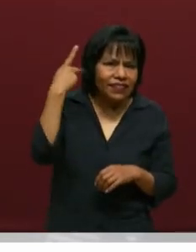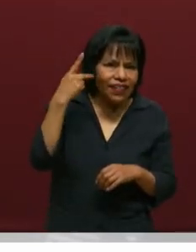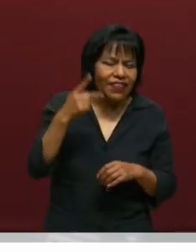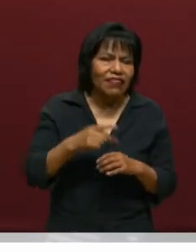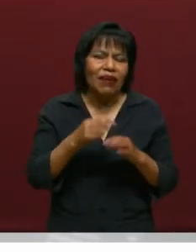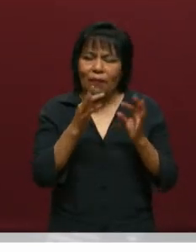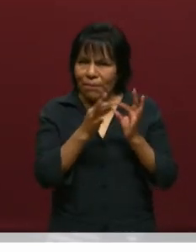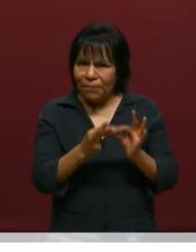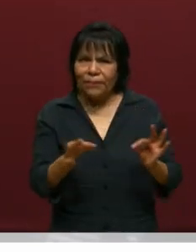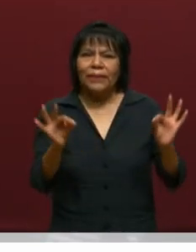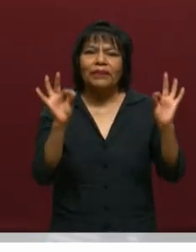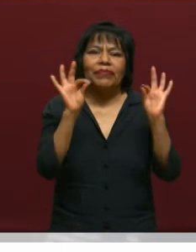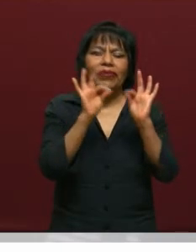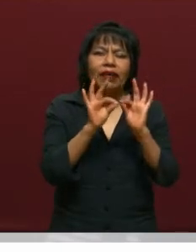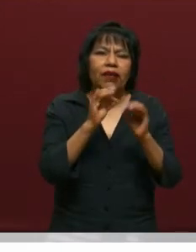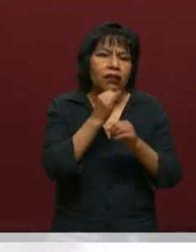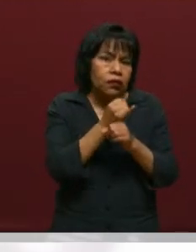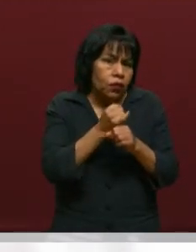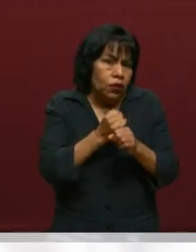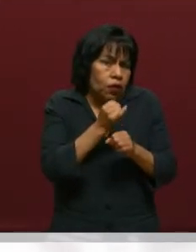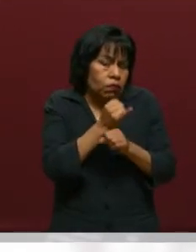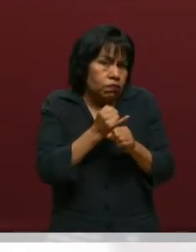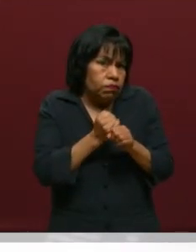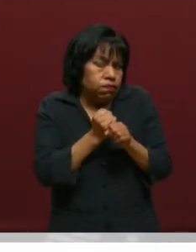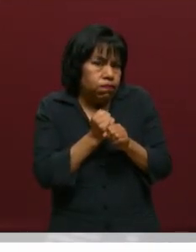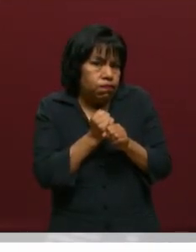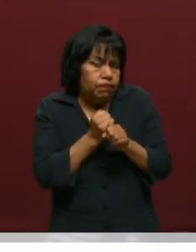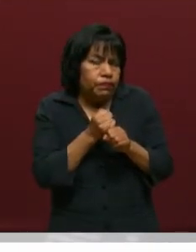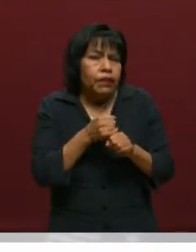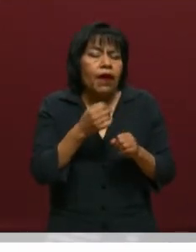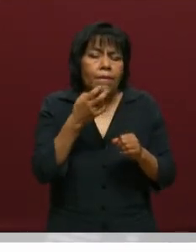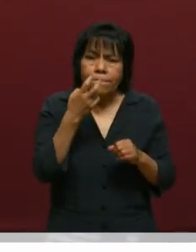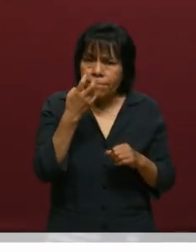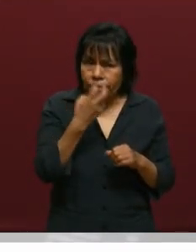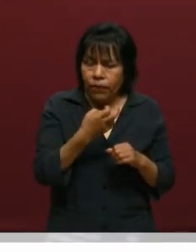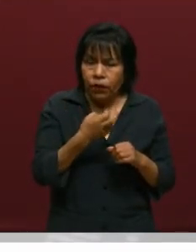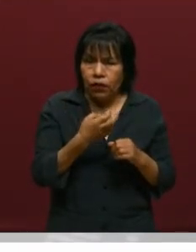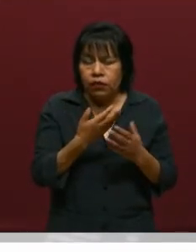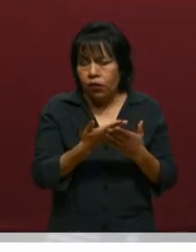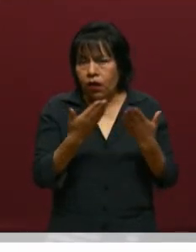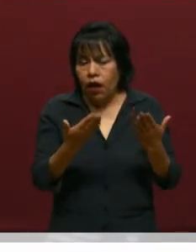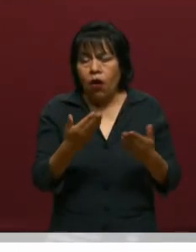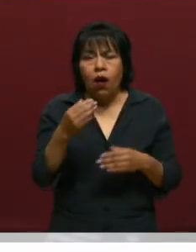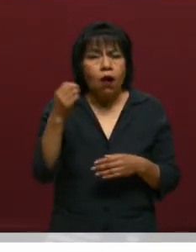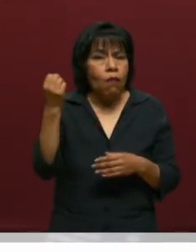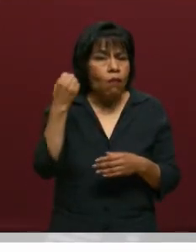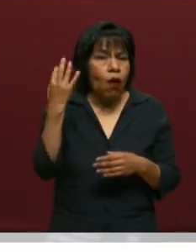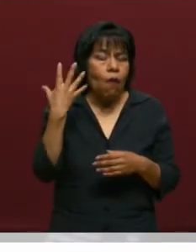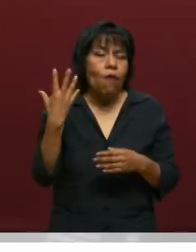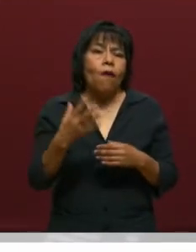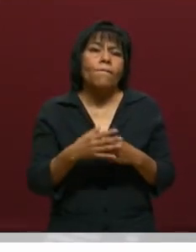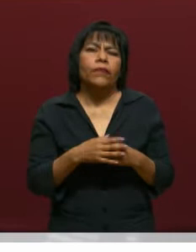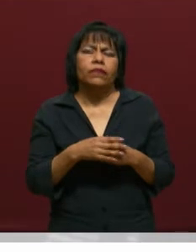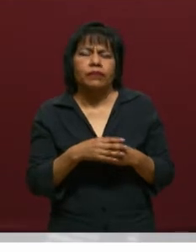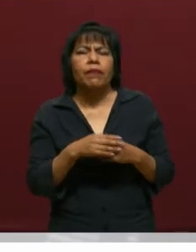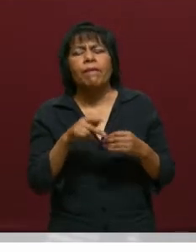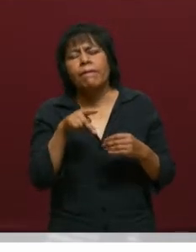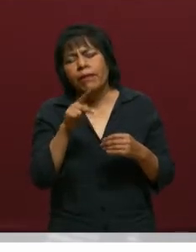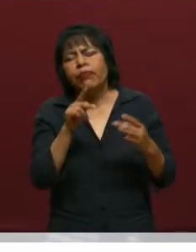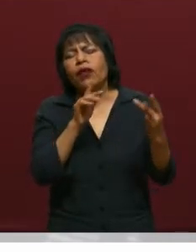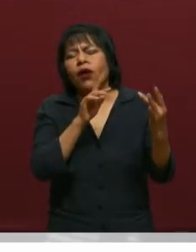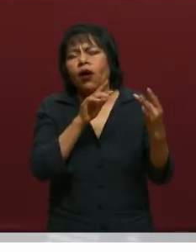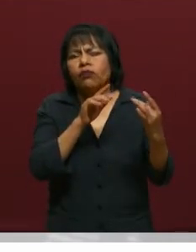es muy importante la investigación, y bueno, es por esto que se está realizando ahora de modo virtual